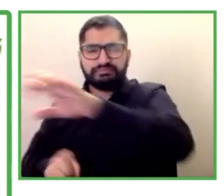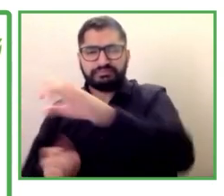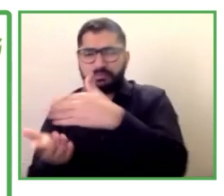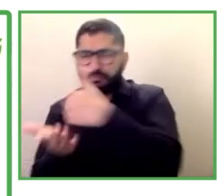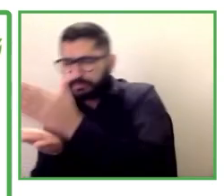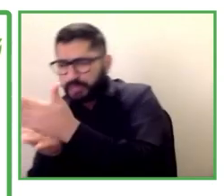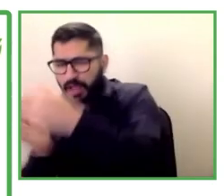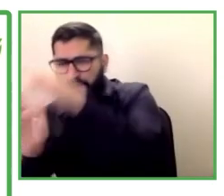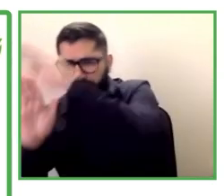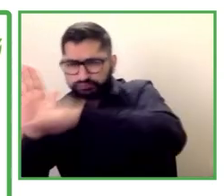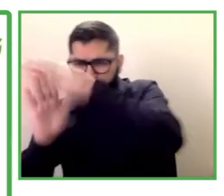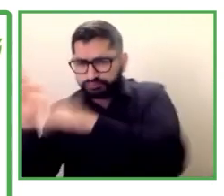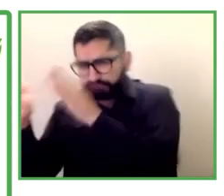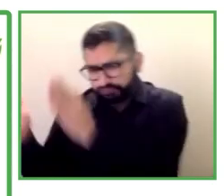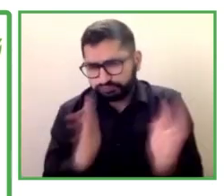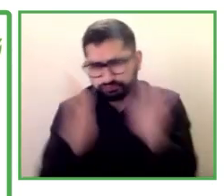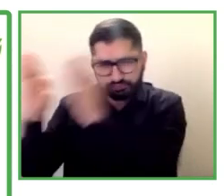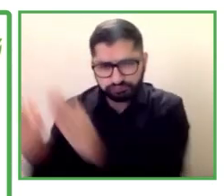opciones de políticas